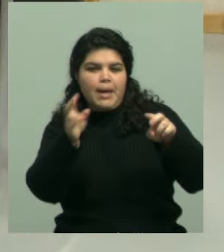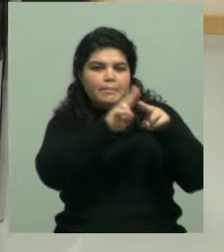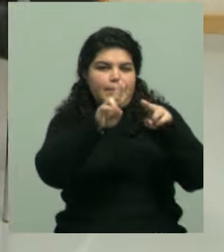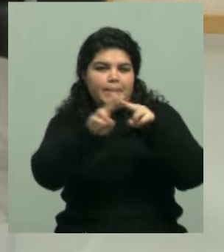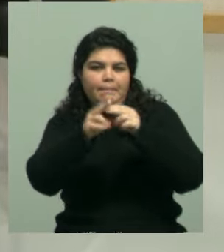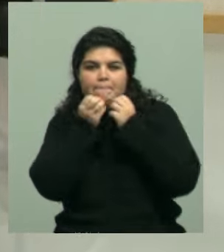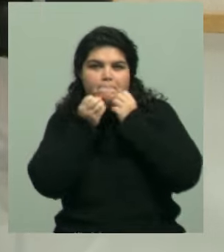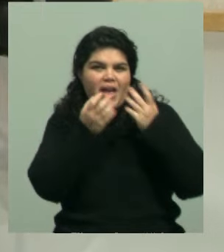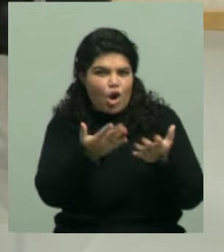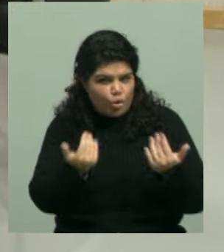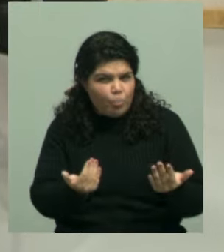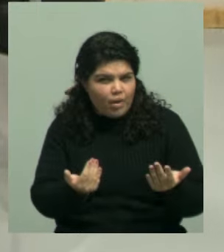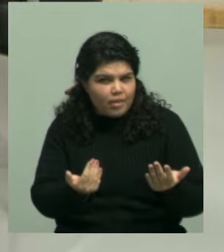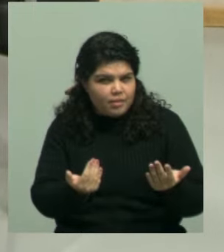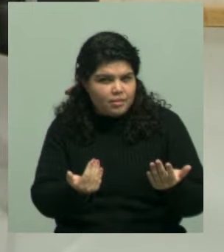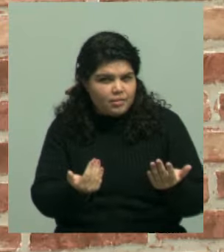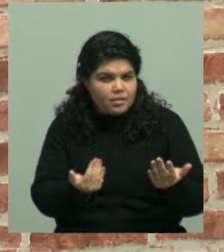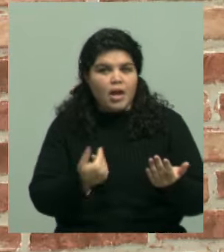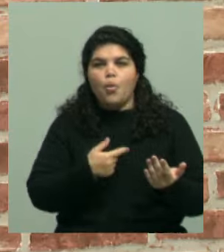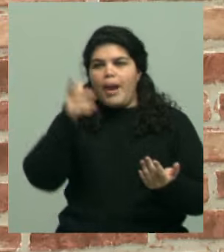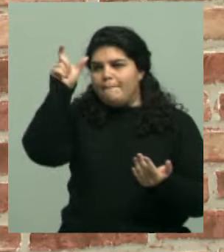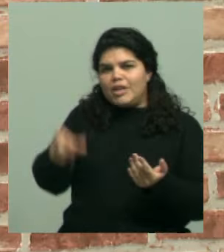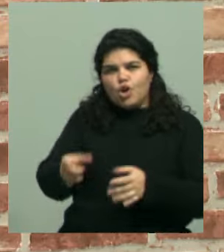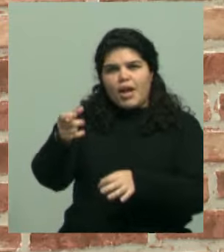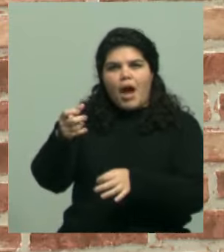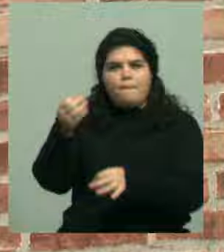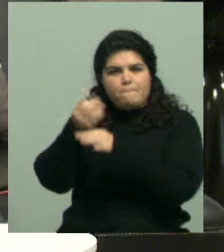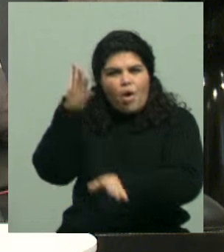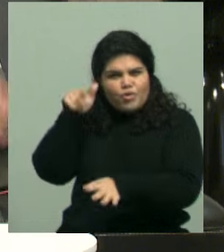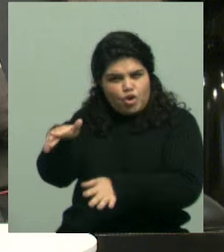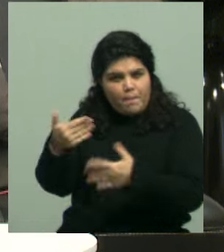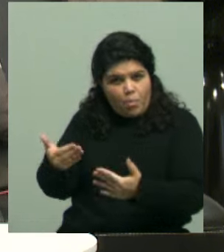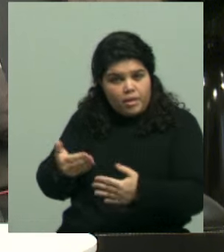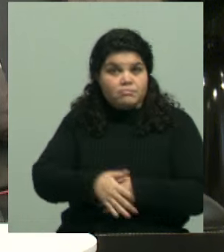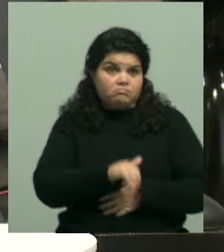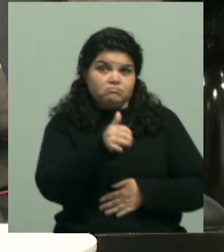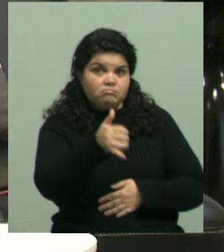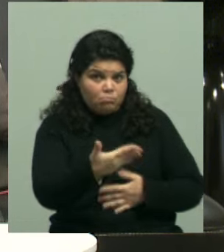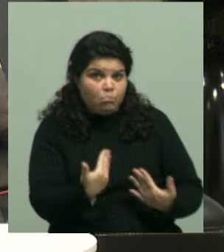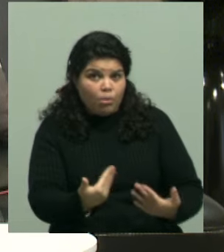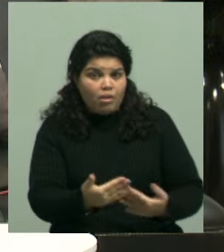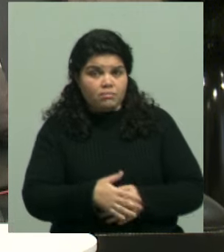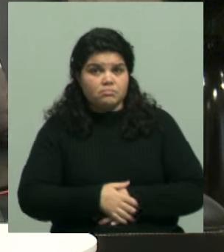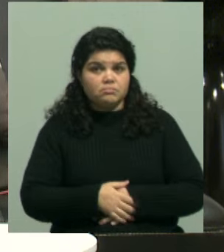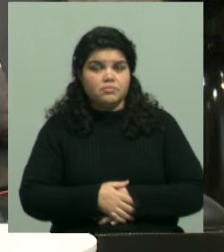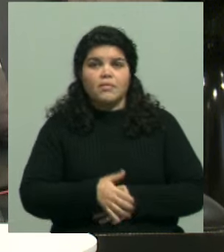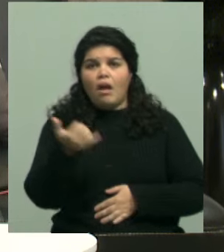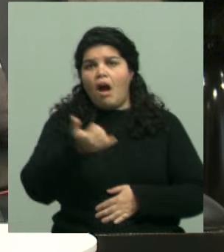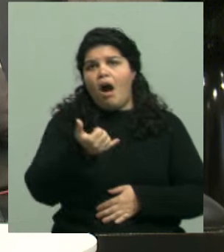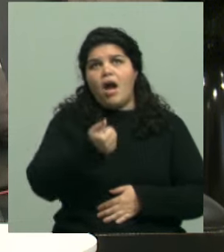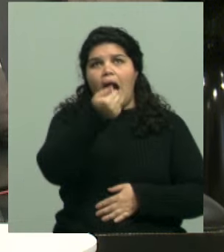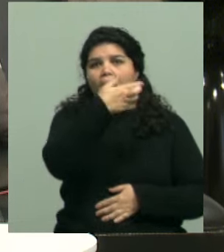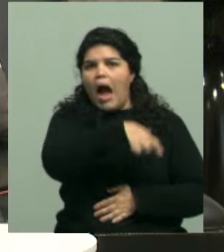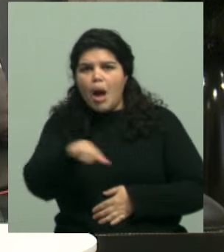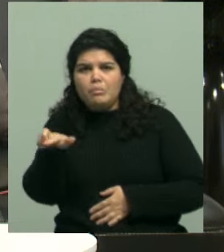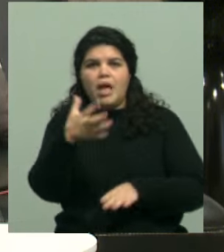hacer? Está claro que no necesito a alguien experto para... Sí, lo podés hacer porque vos ya desde el vamos hay un montón de aplicaciones que vos